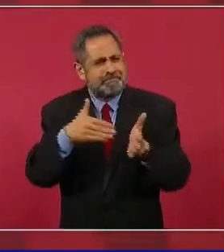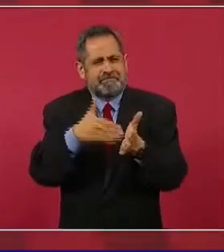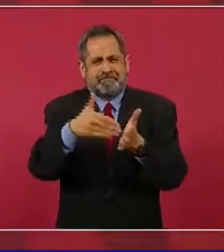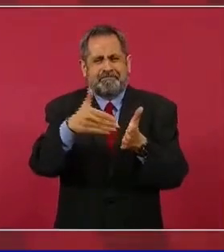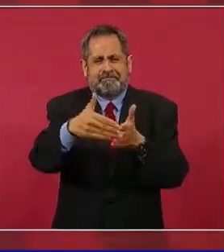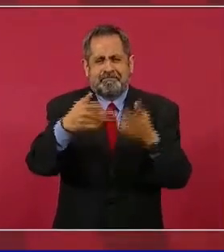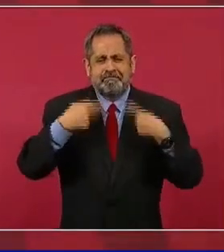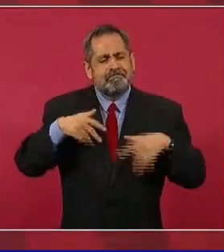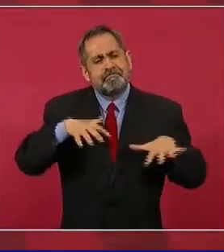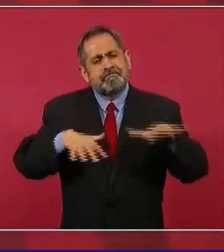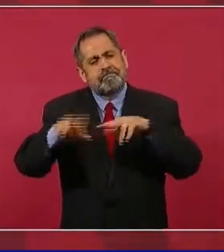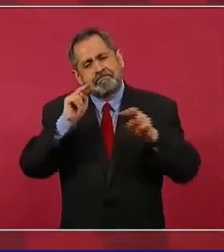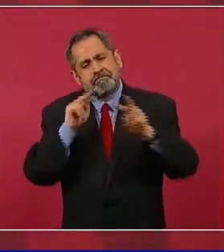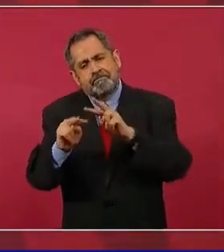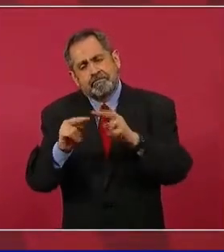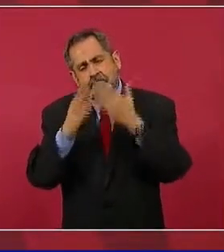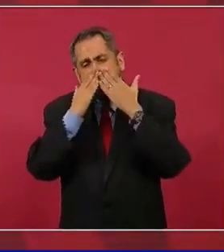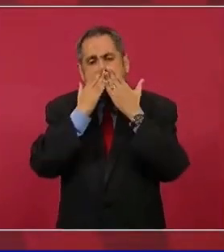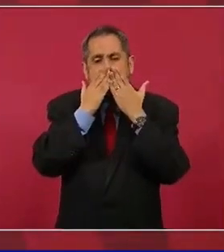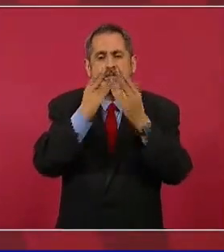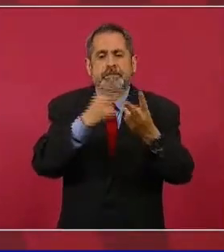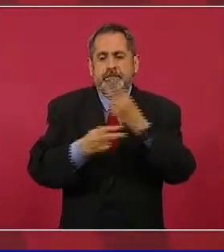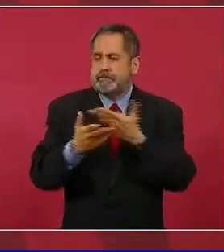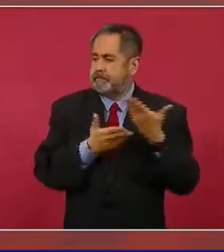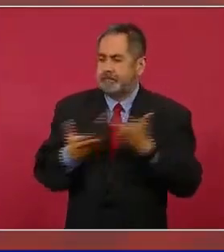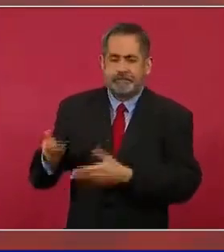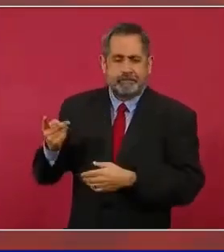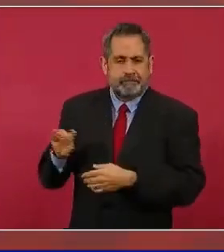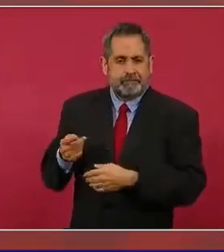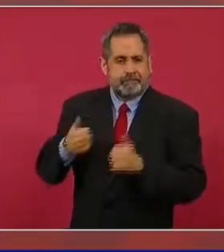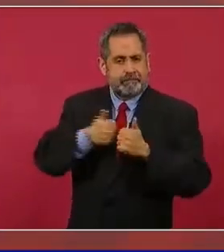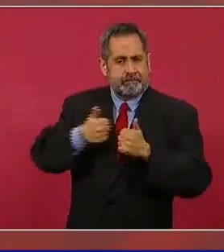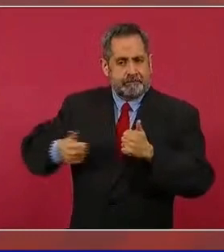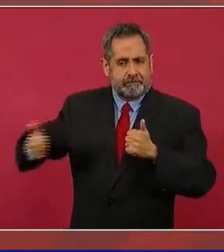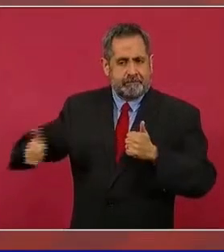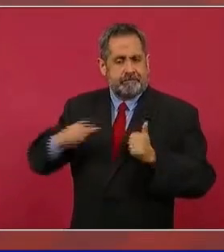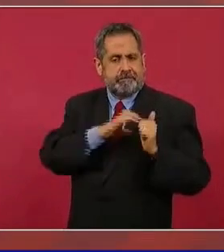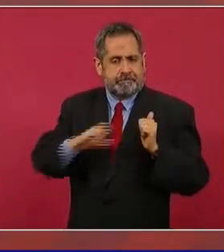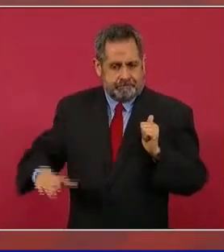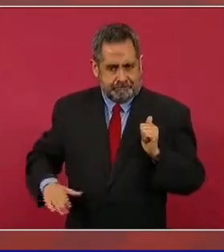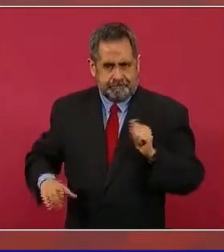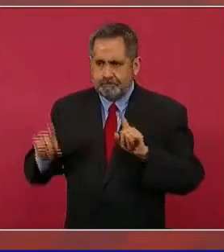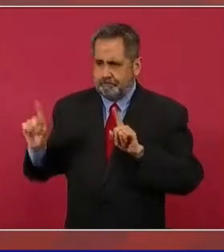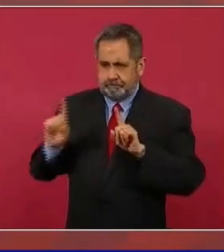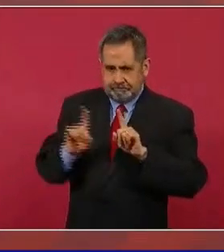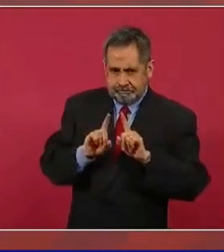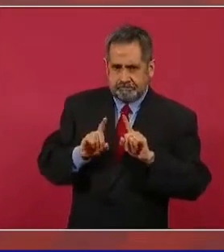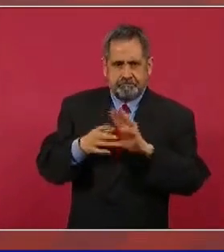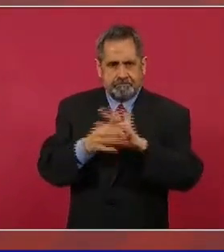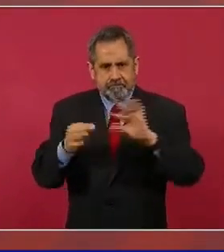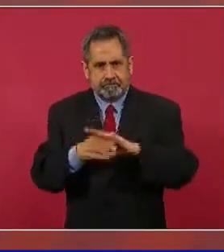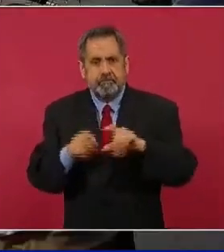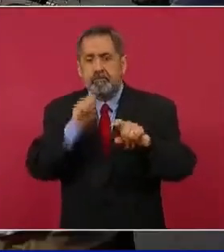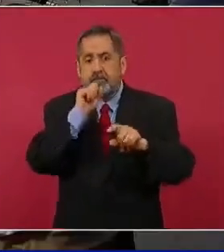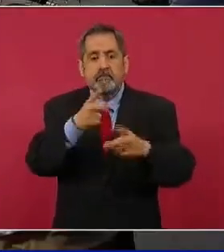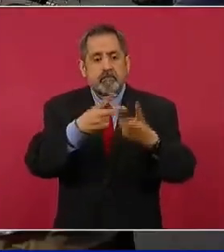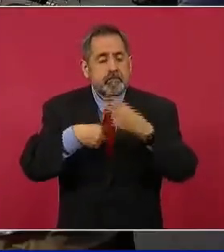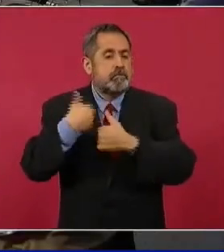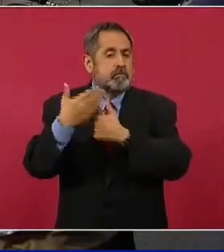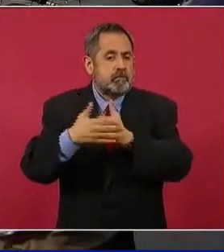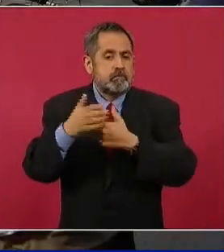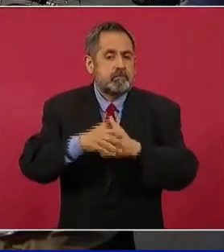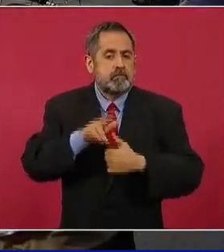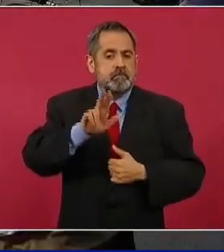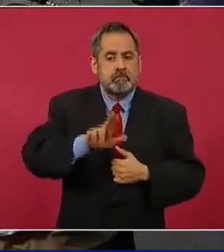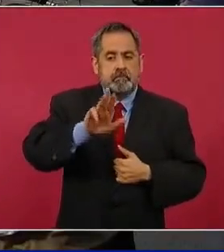de personas, así que les damos la bienvenida a los candidatos que hoy nos acompañan y también a los que nos estarán acompañando